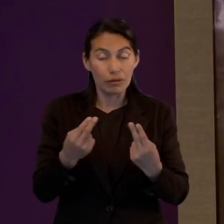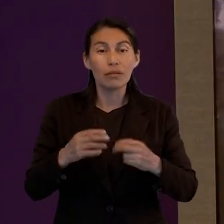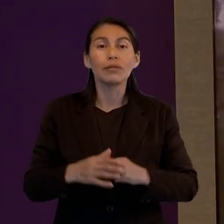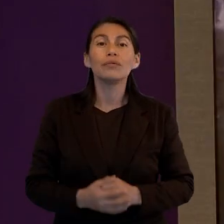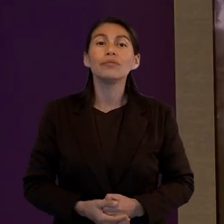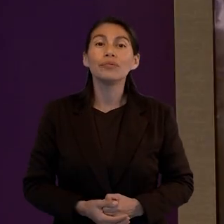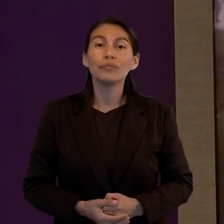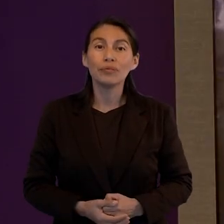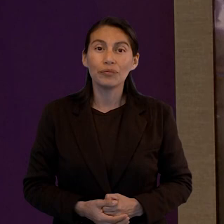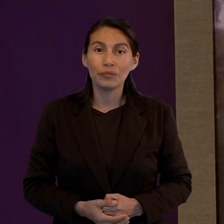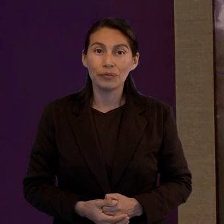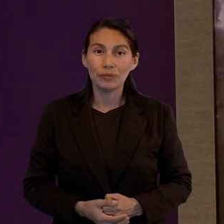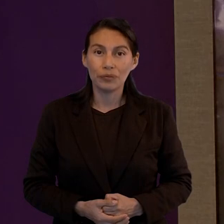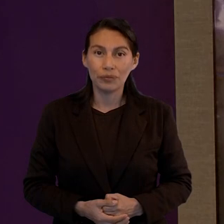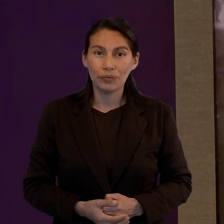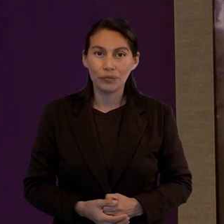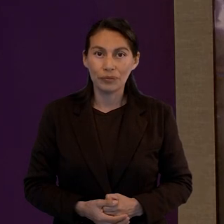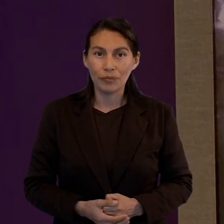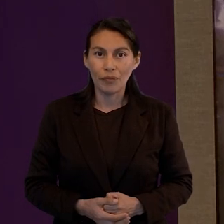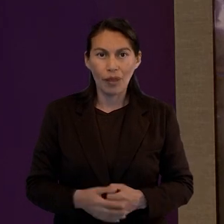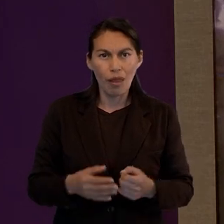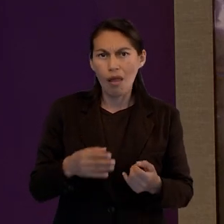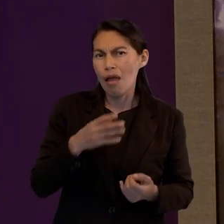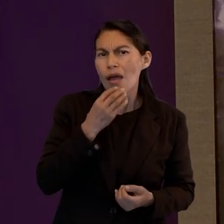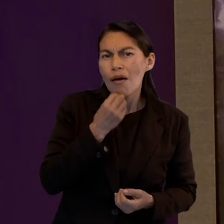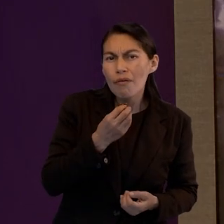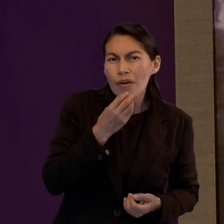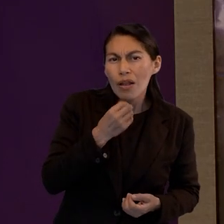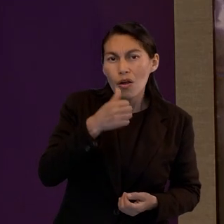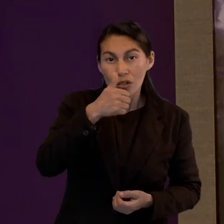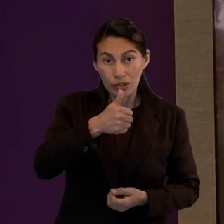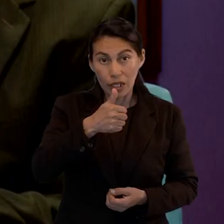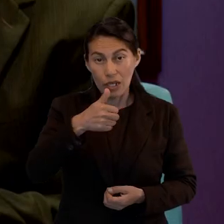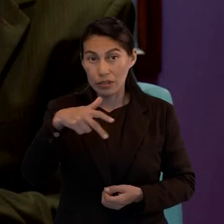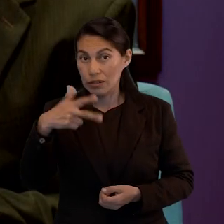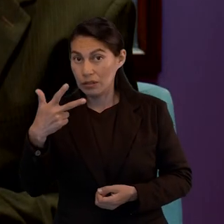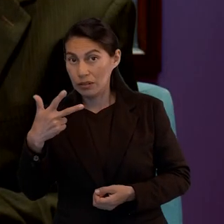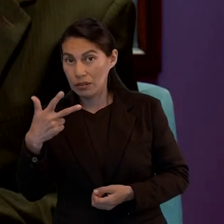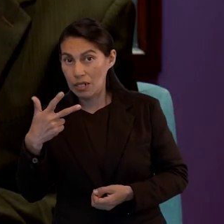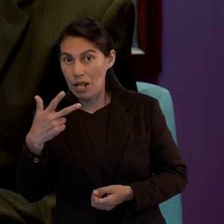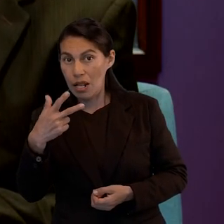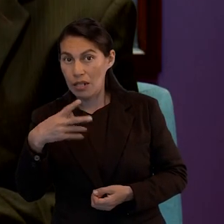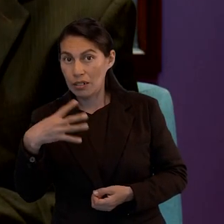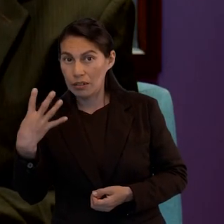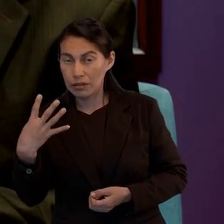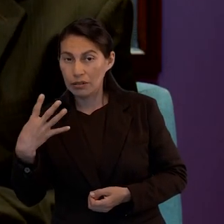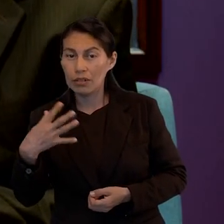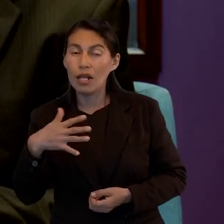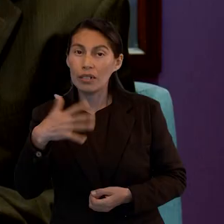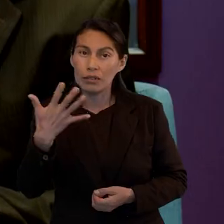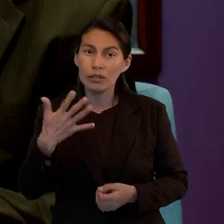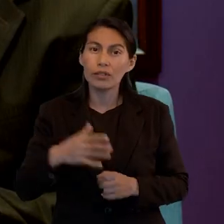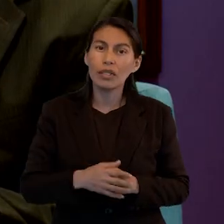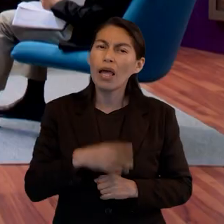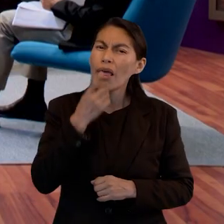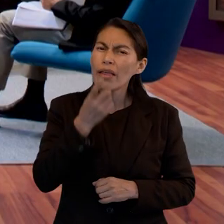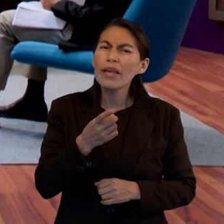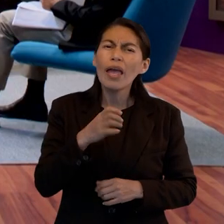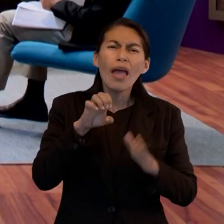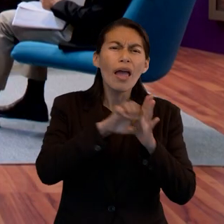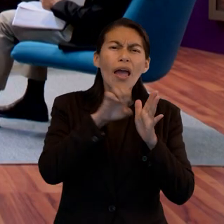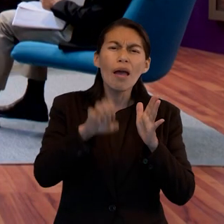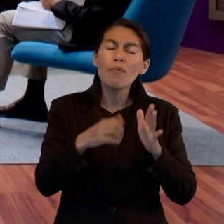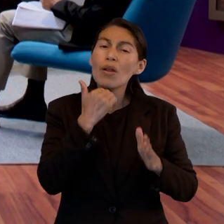muy importante. Tanto en Hebreos 6.13.15, que pone el ejemplo de Abraham, la